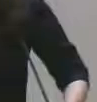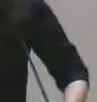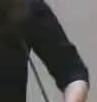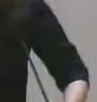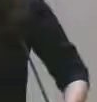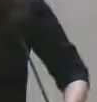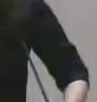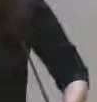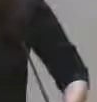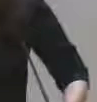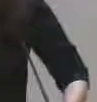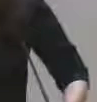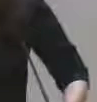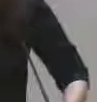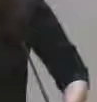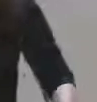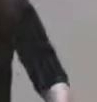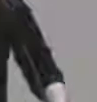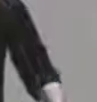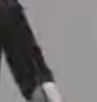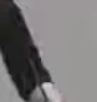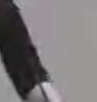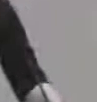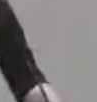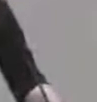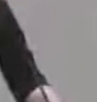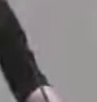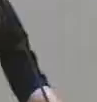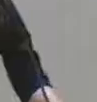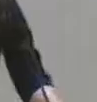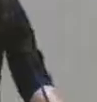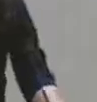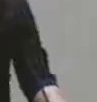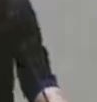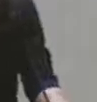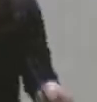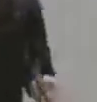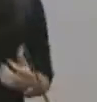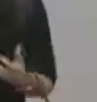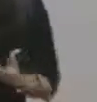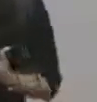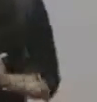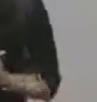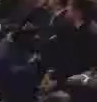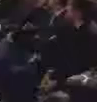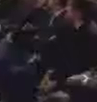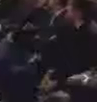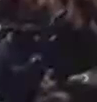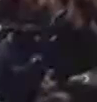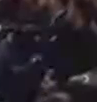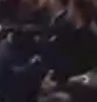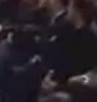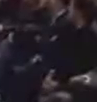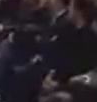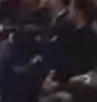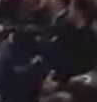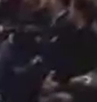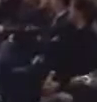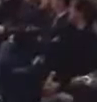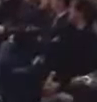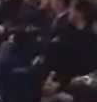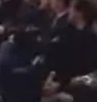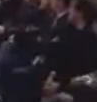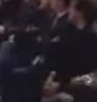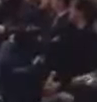poder ver cómo se corporiza, cómo toma cuerpo, cómo las leyes